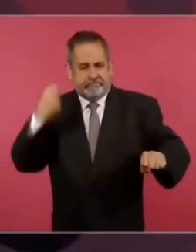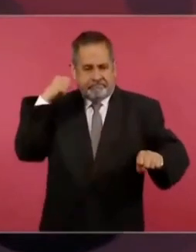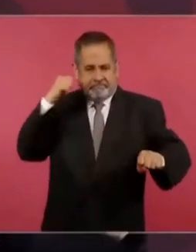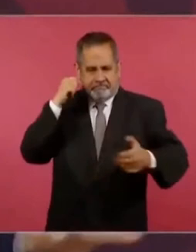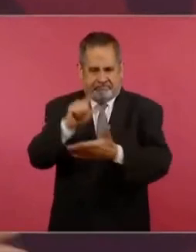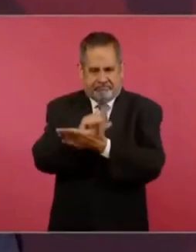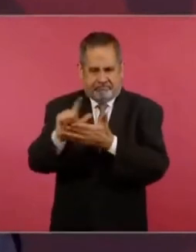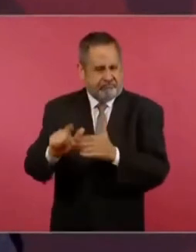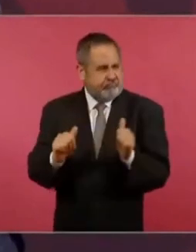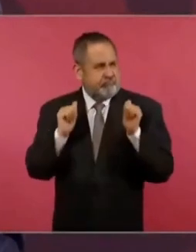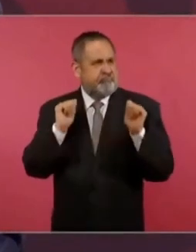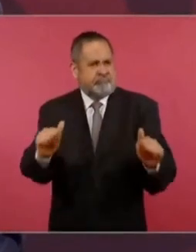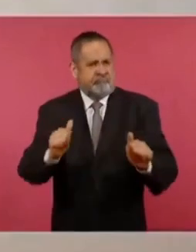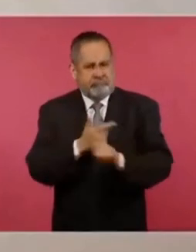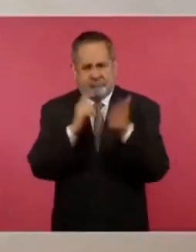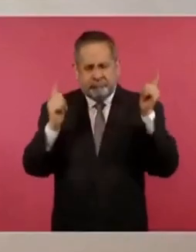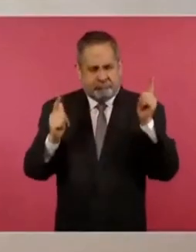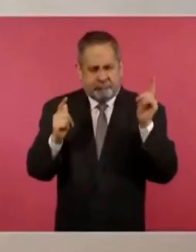mantuvo libre.